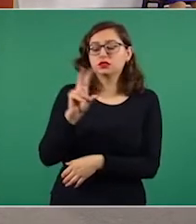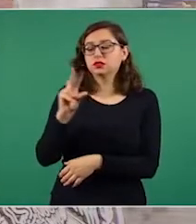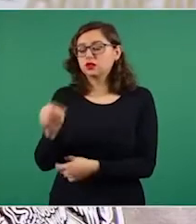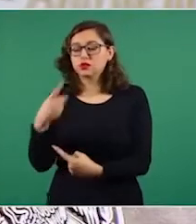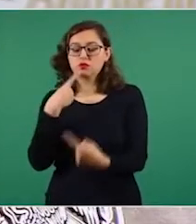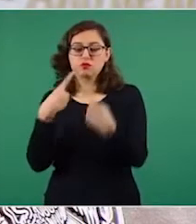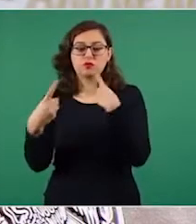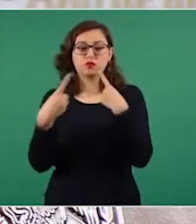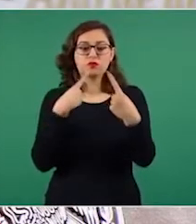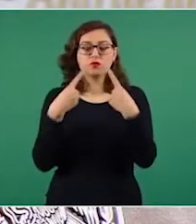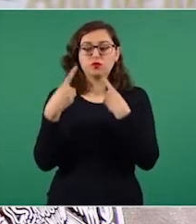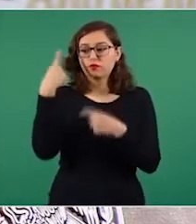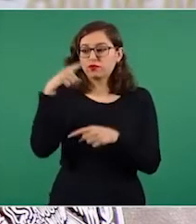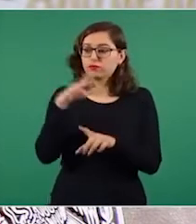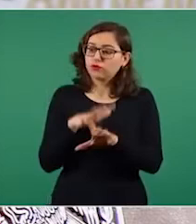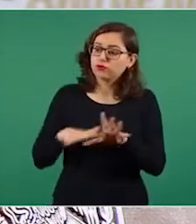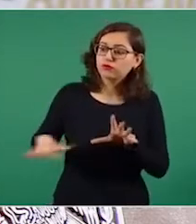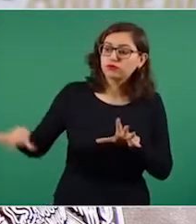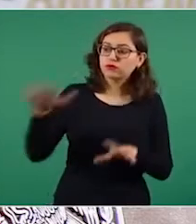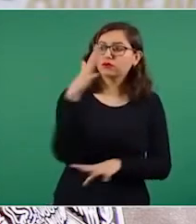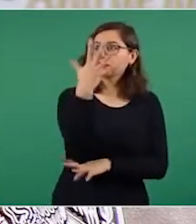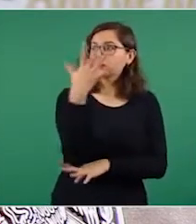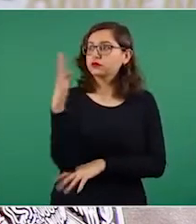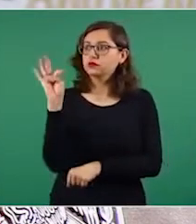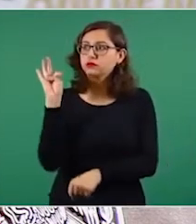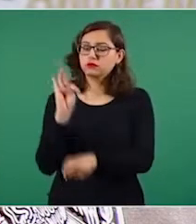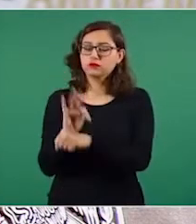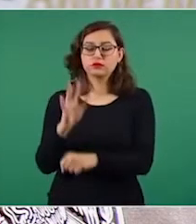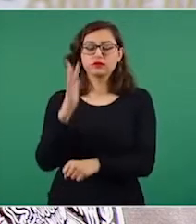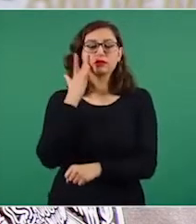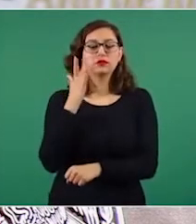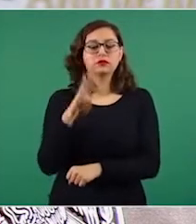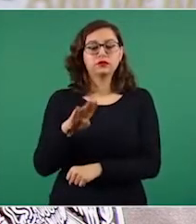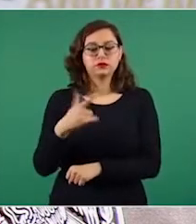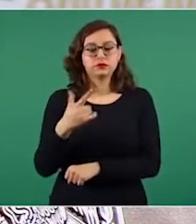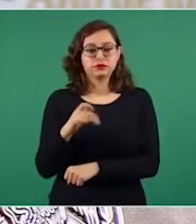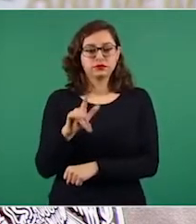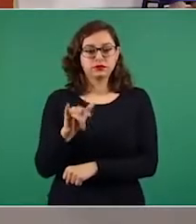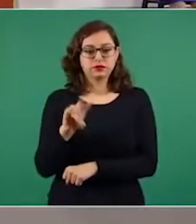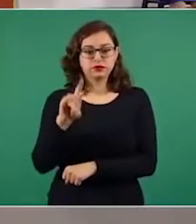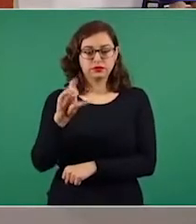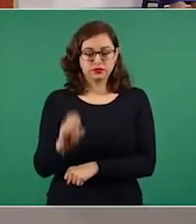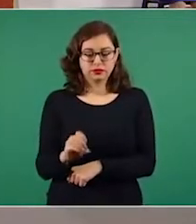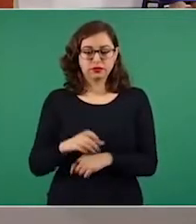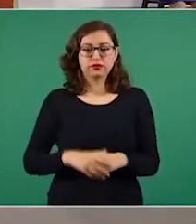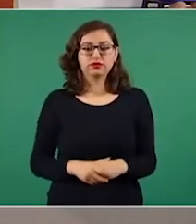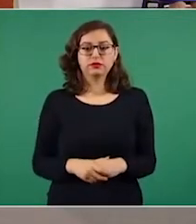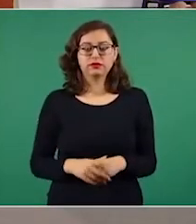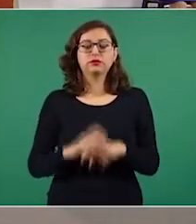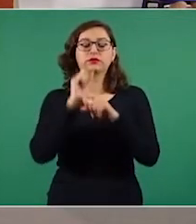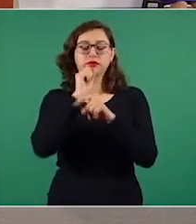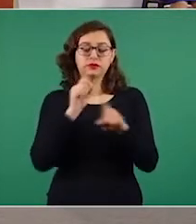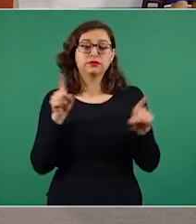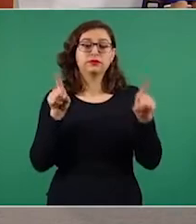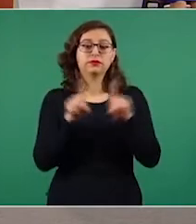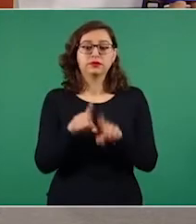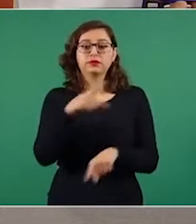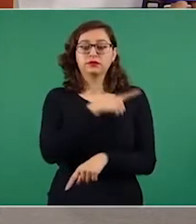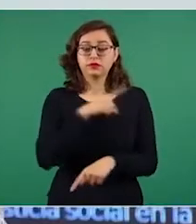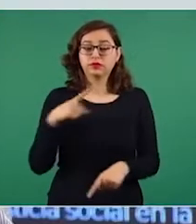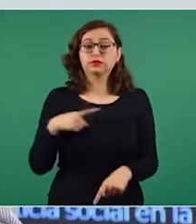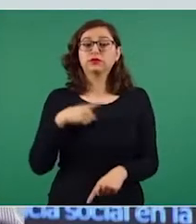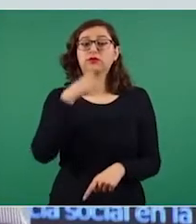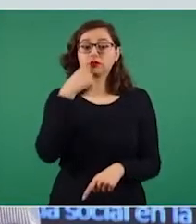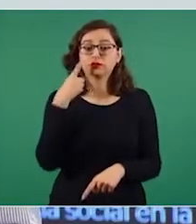la creación del área natural protegida de San Miguelito. Dicho lo anterior y en el mismo sentido, dejamos